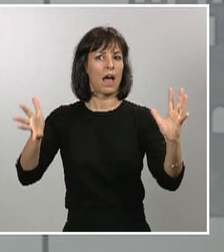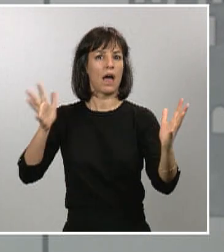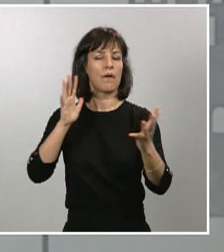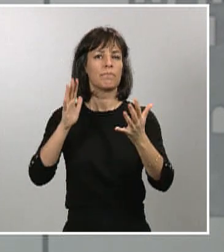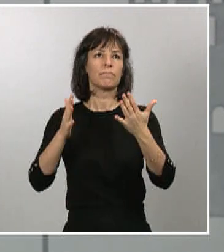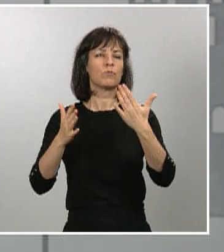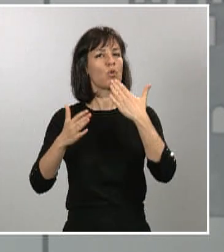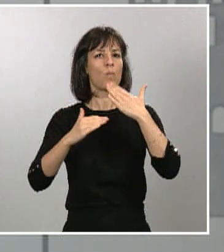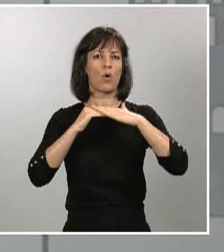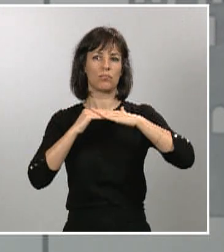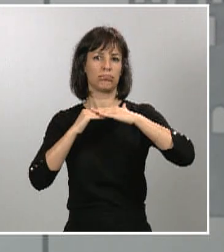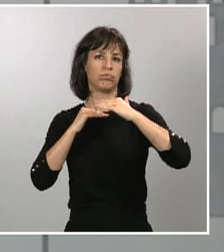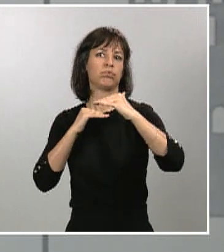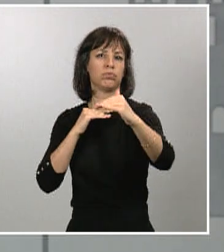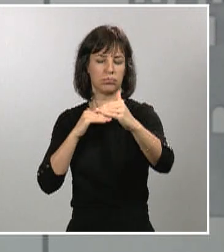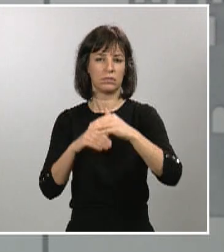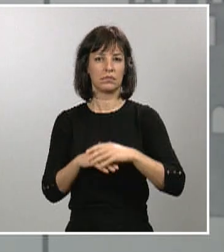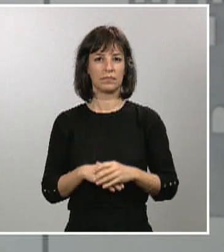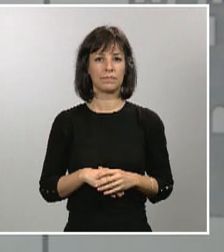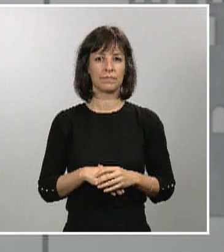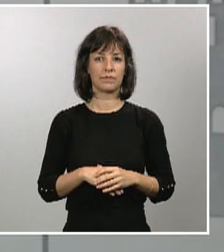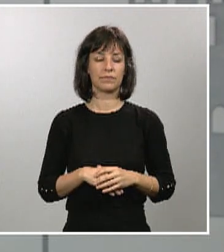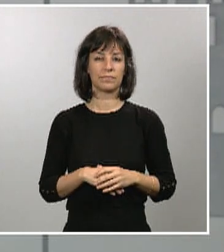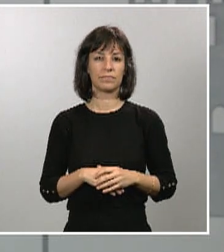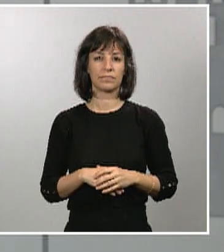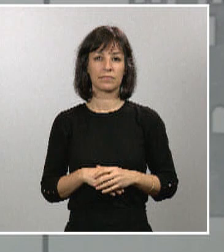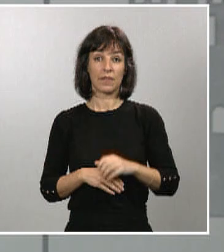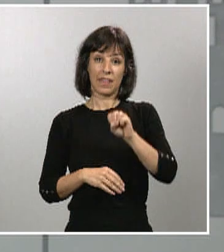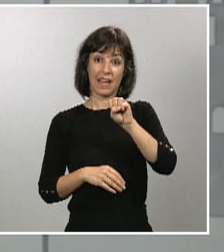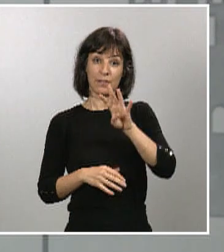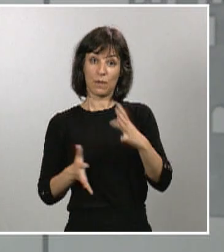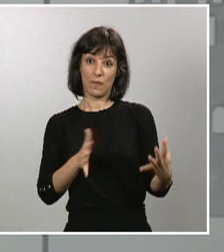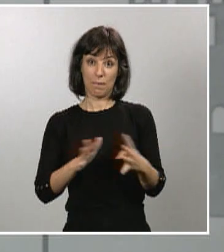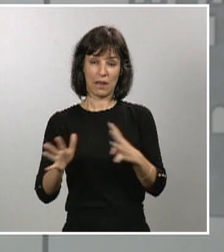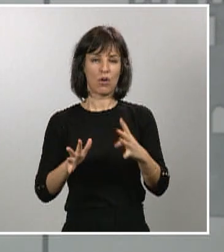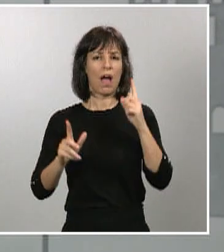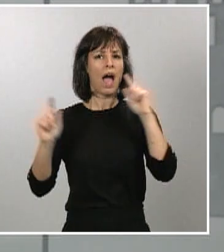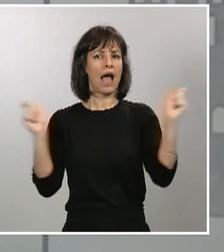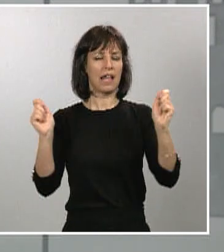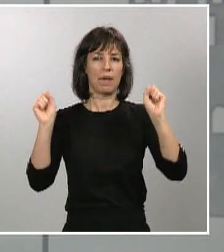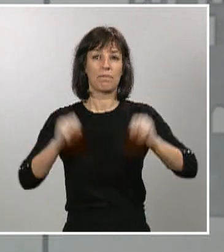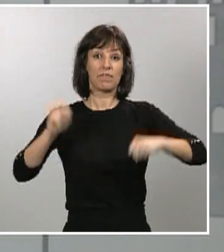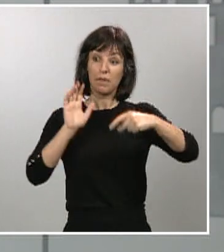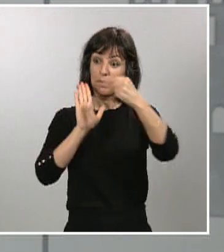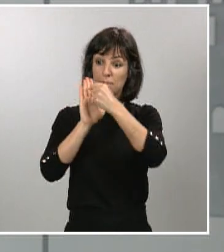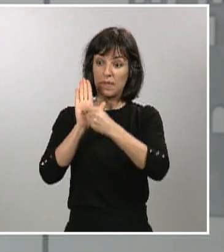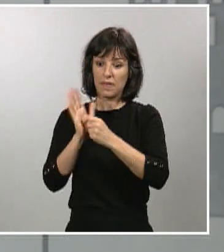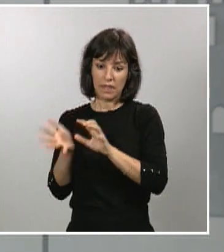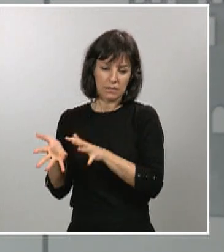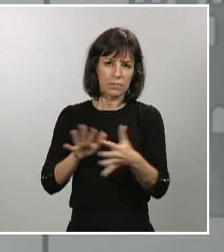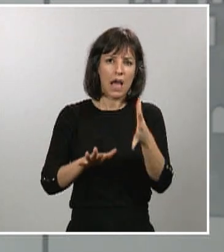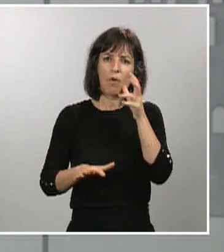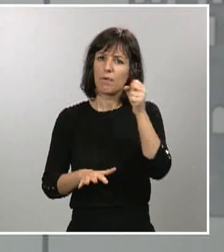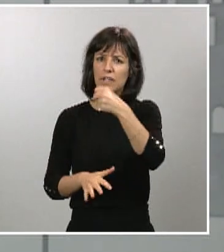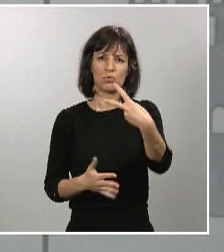Gobierno, las medidas que se decretaron el 14 de marzo con el estado de alarma están dando sus resultados y el objetivo que nos